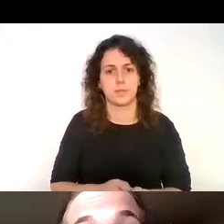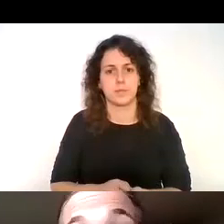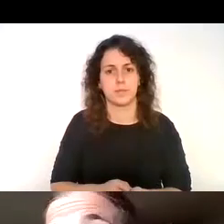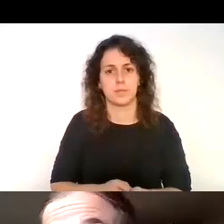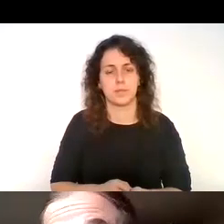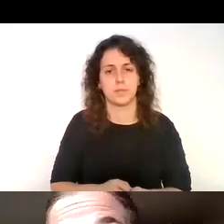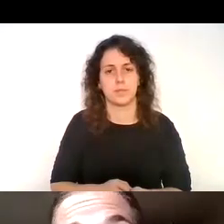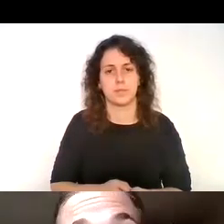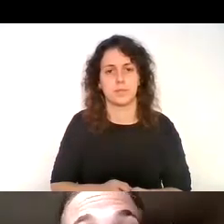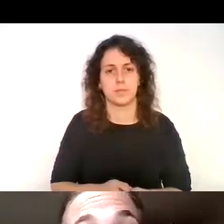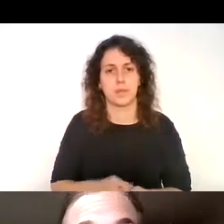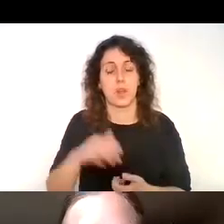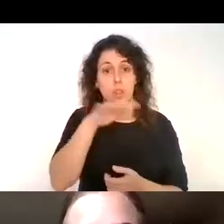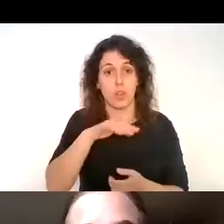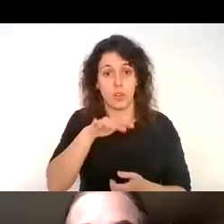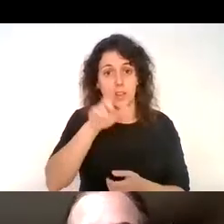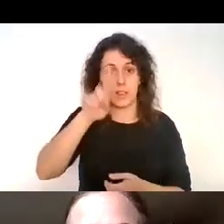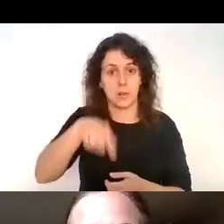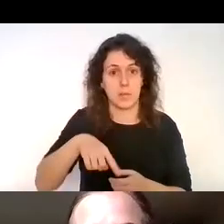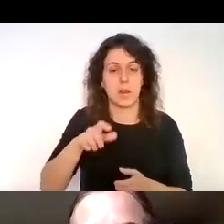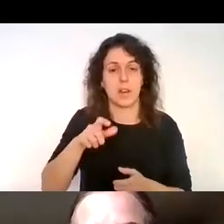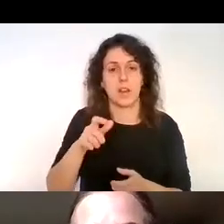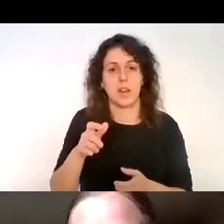lugares incluso donde teníamos la gente